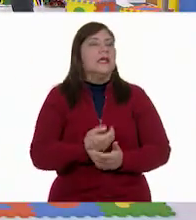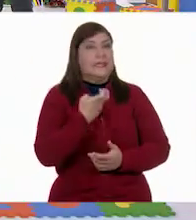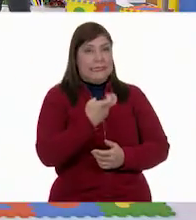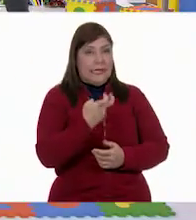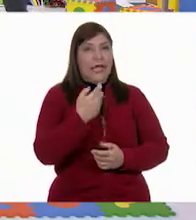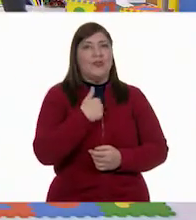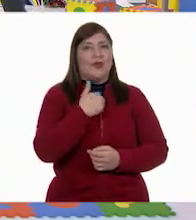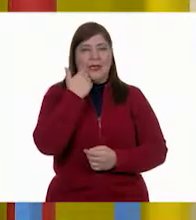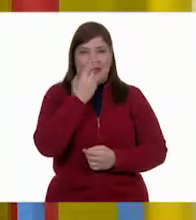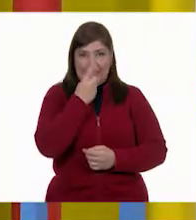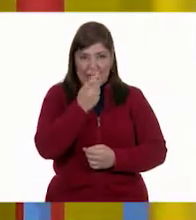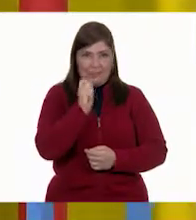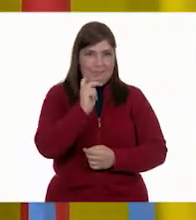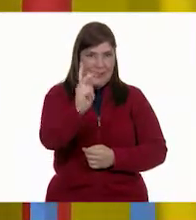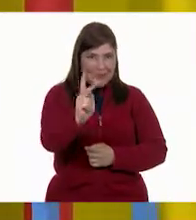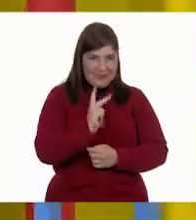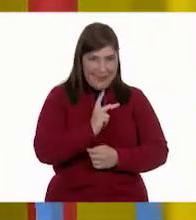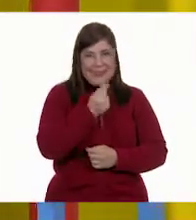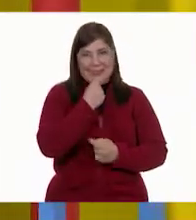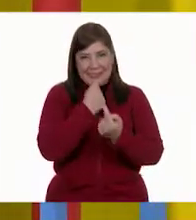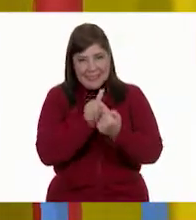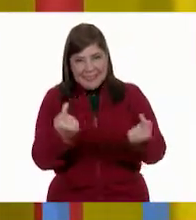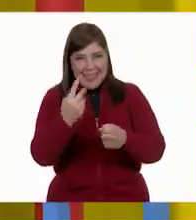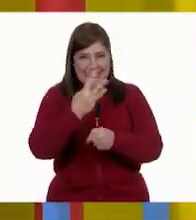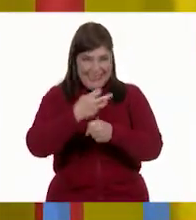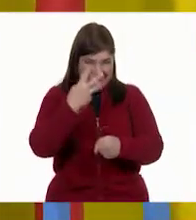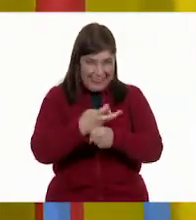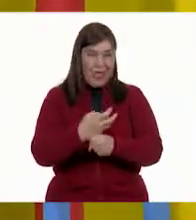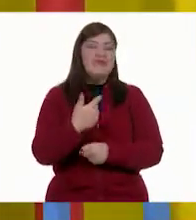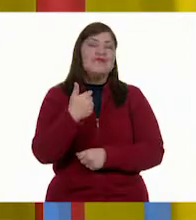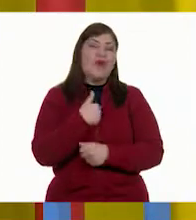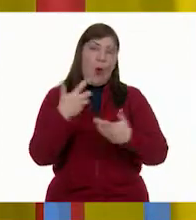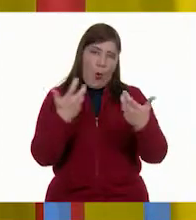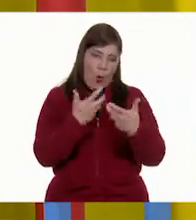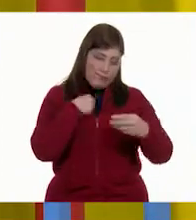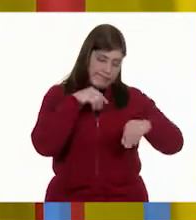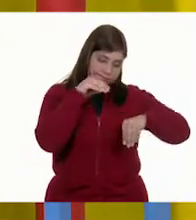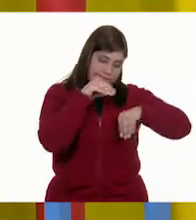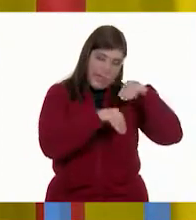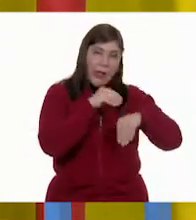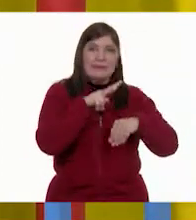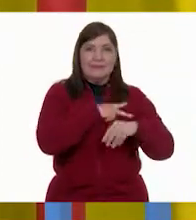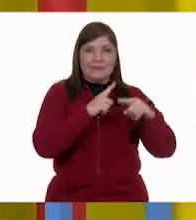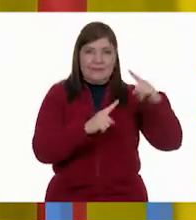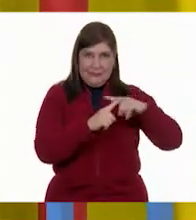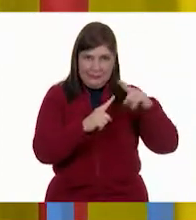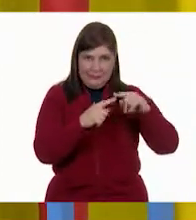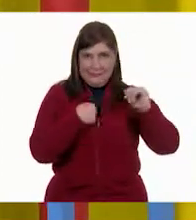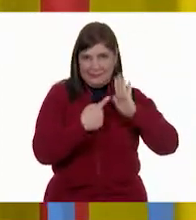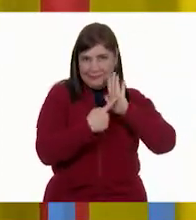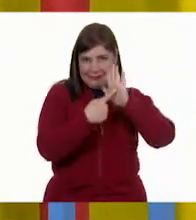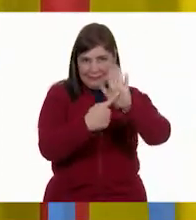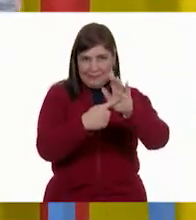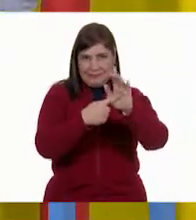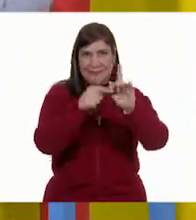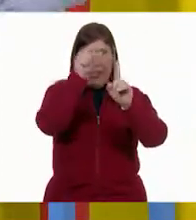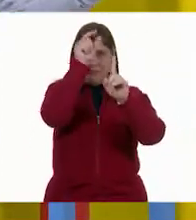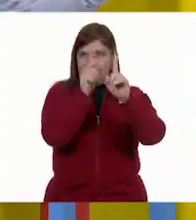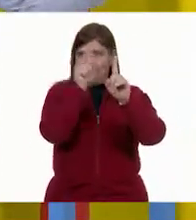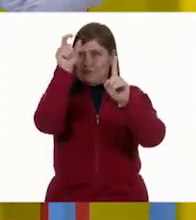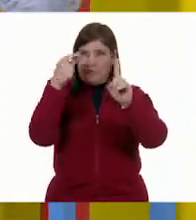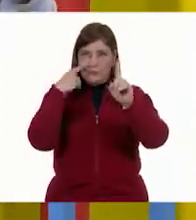al igual que las niñas y los niños de tercer grado de primaria, yo también hice mi tarea y también traigo una gráfica de barras para